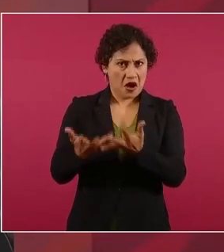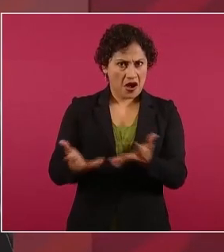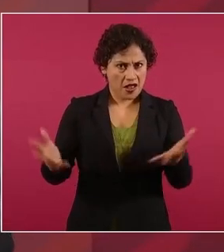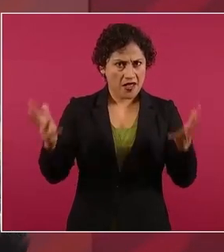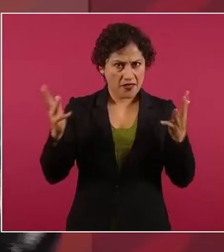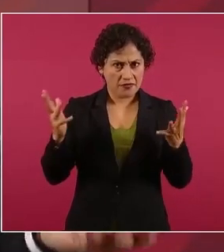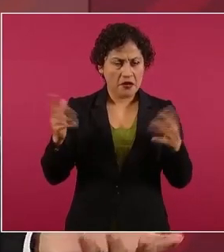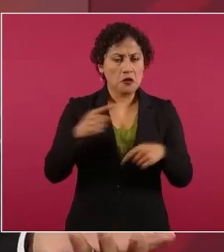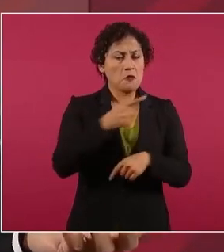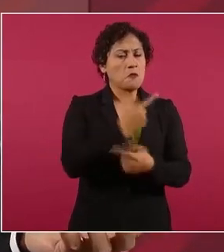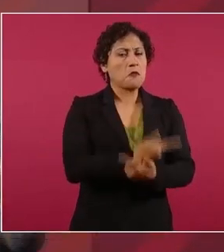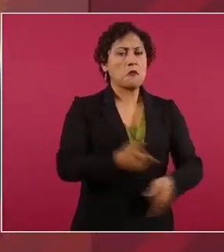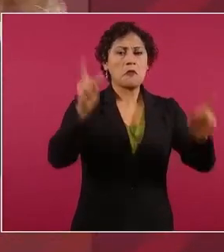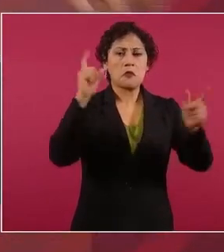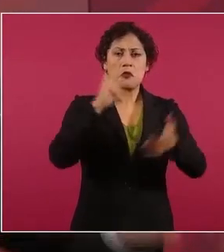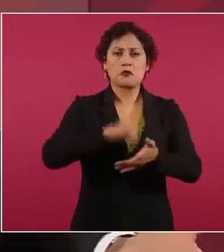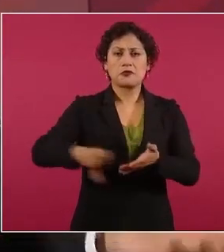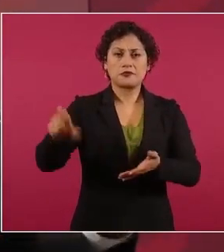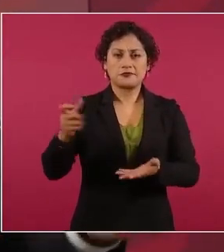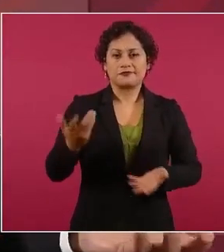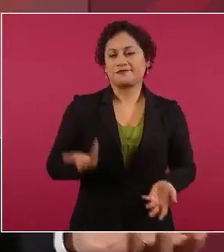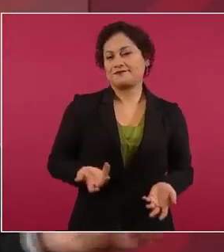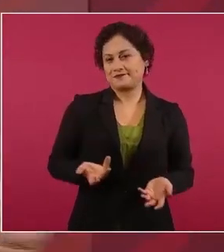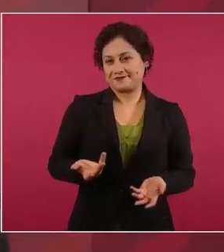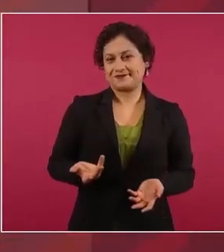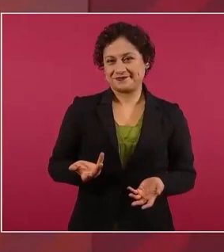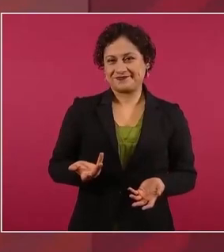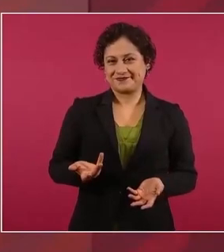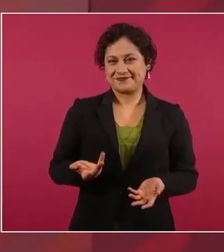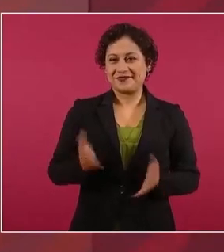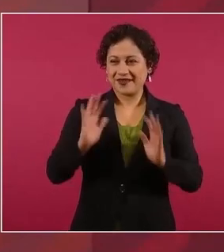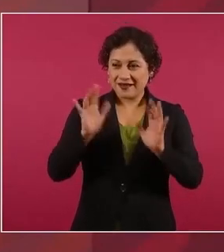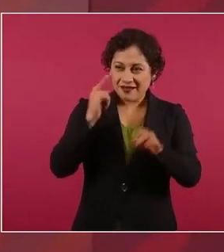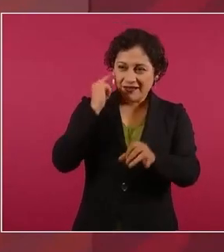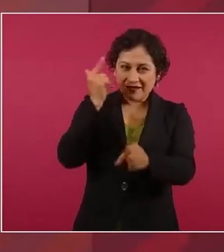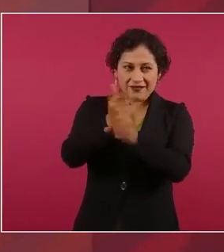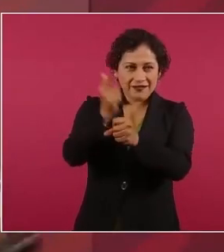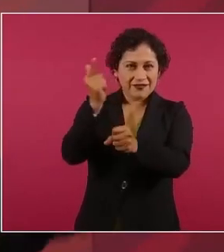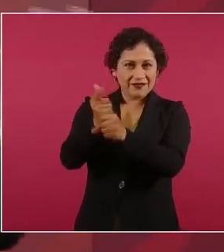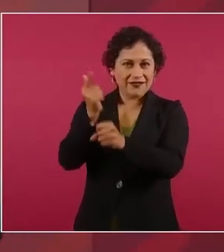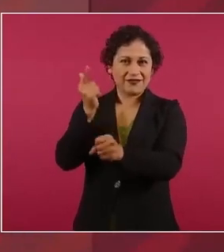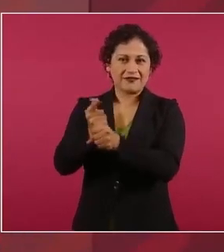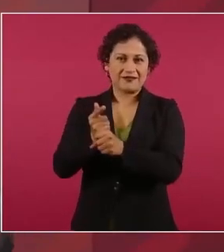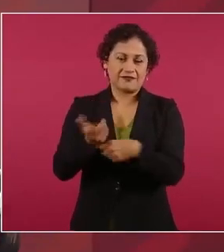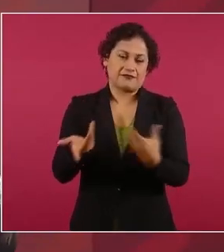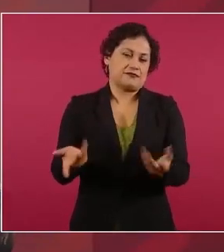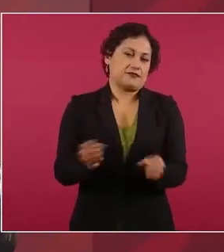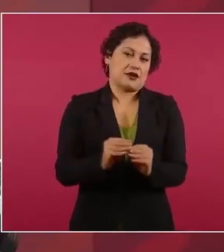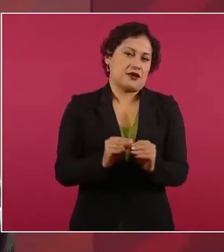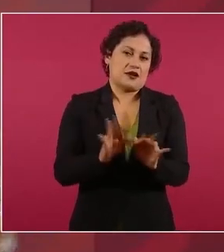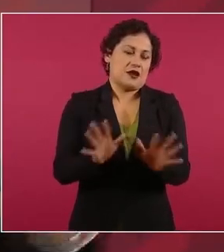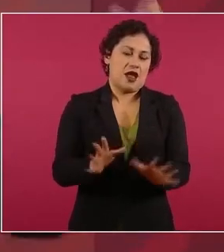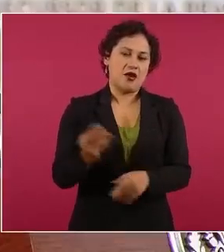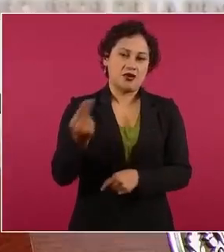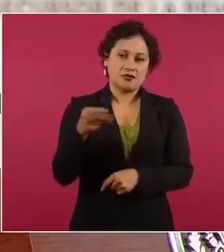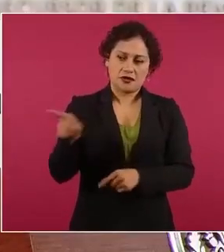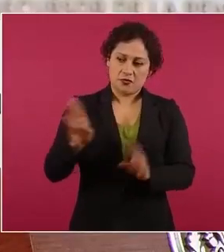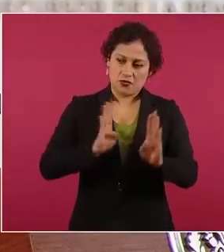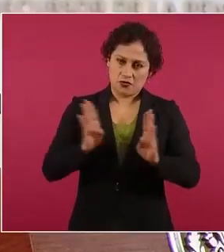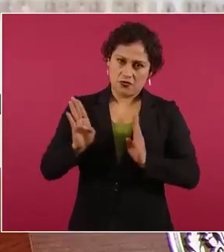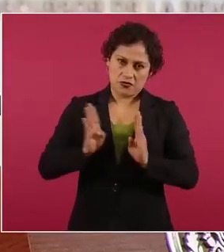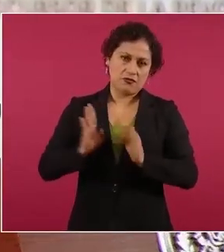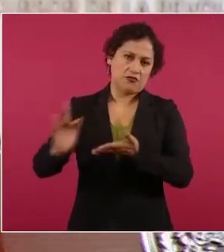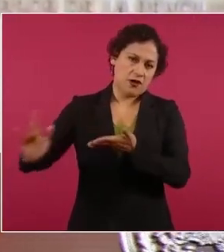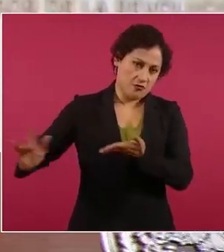entonces si necesitamos pues el apoyo de las fuerzas armadas si se